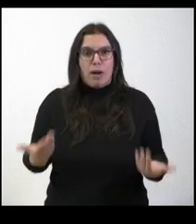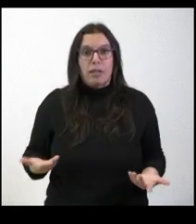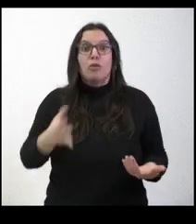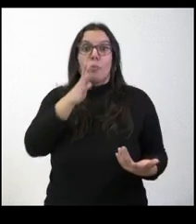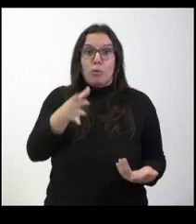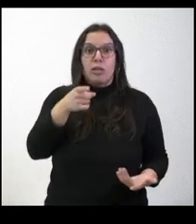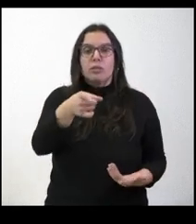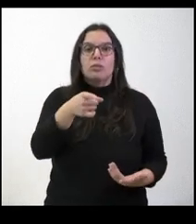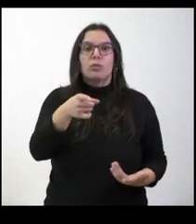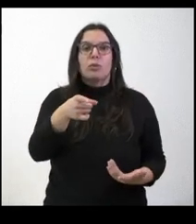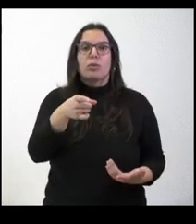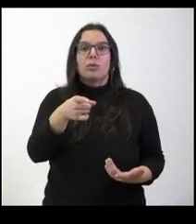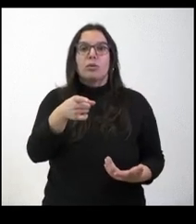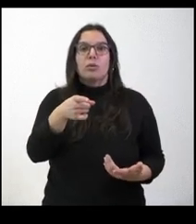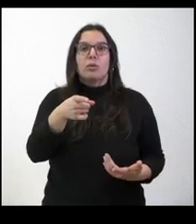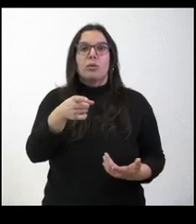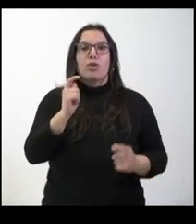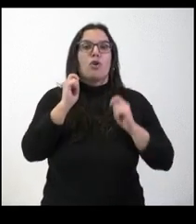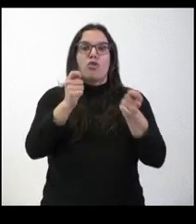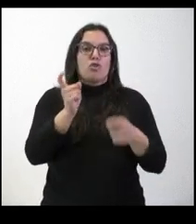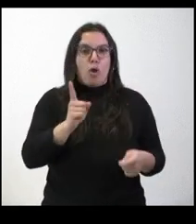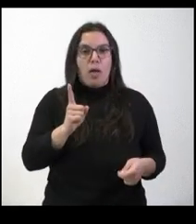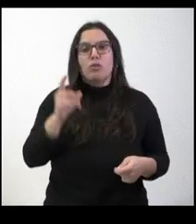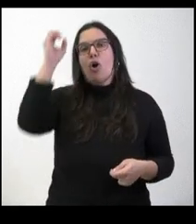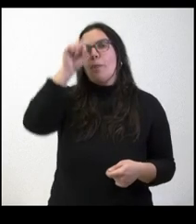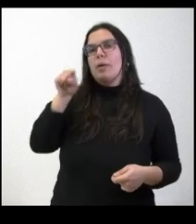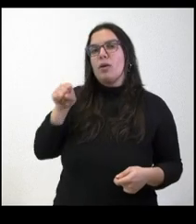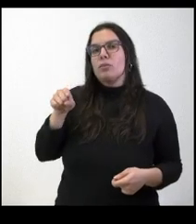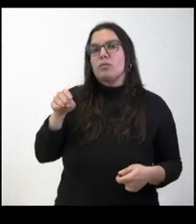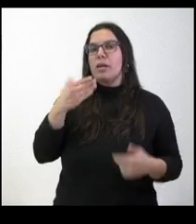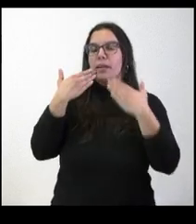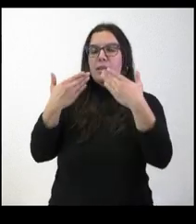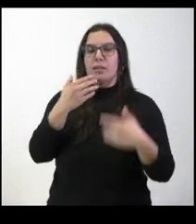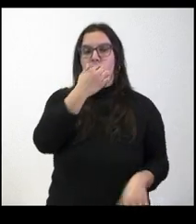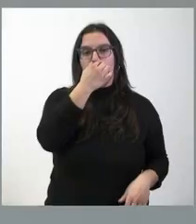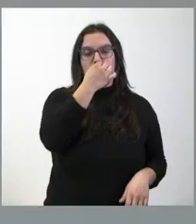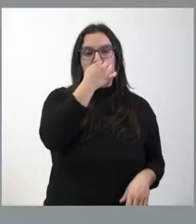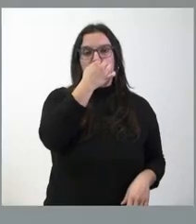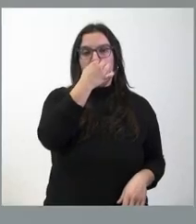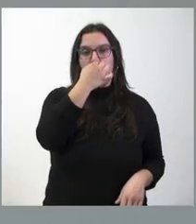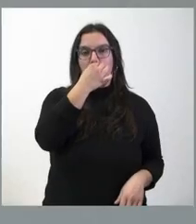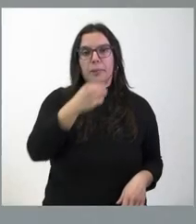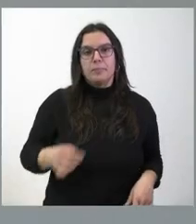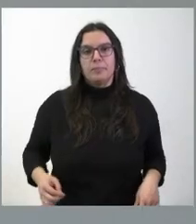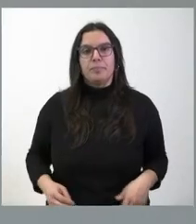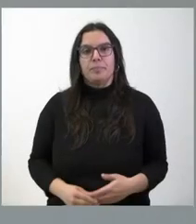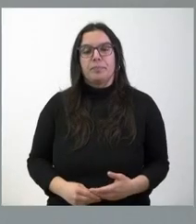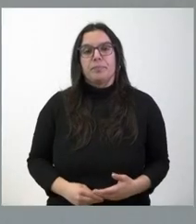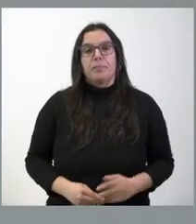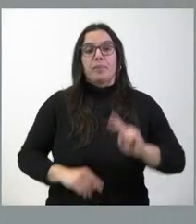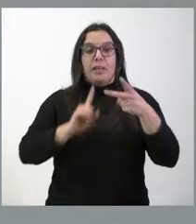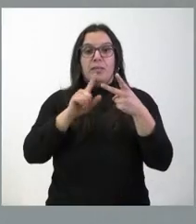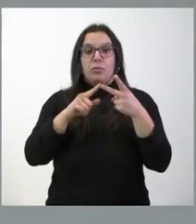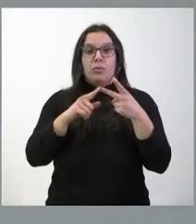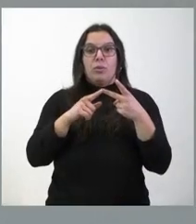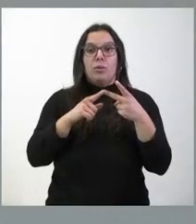por eso no se ha tomado esa decisión. Quería ver qué opina la Junta al respecto. Muchas gracias. Sobre el segundo de los aspectos, yo creo que haría